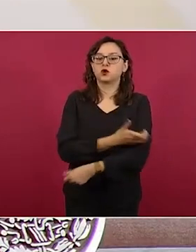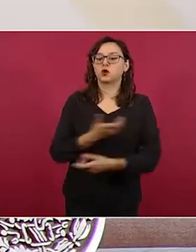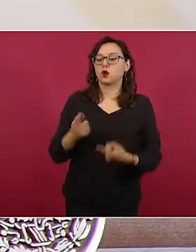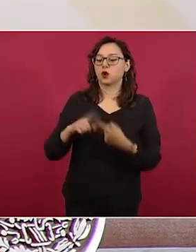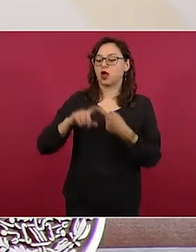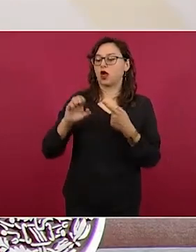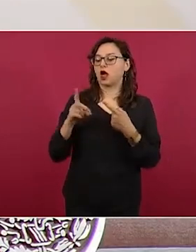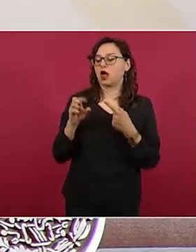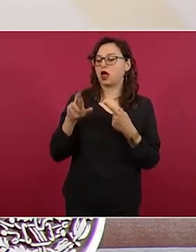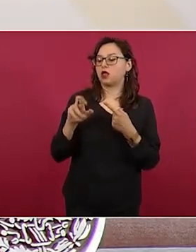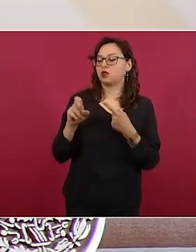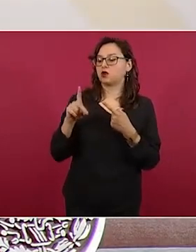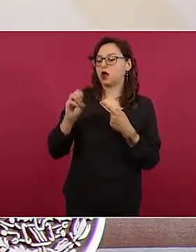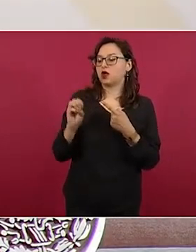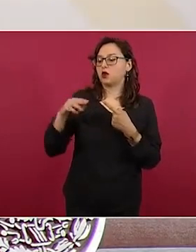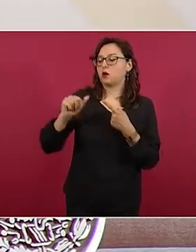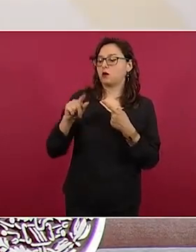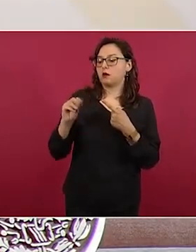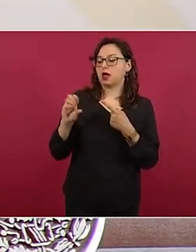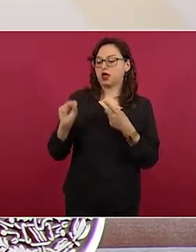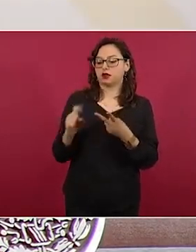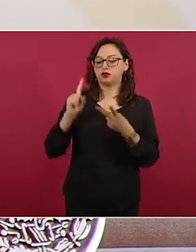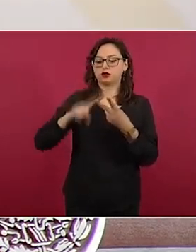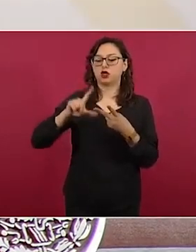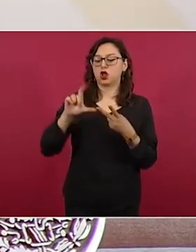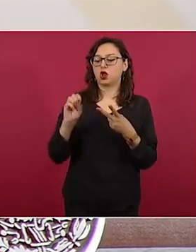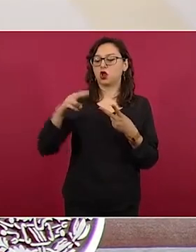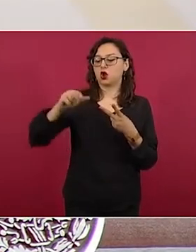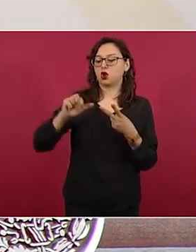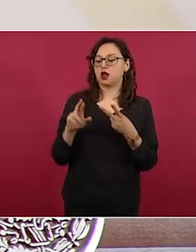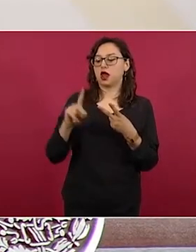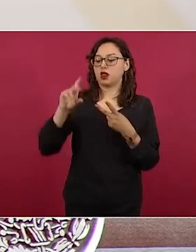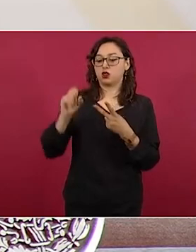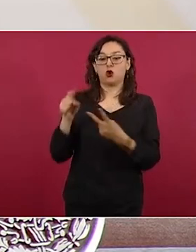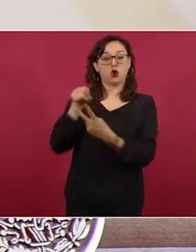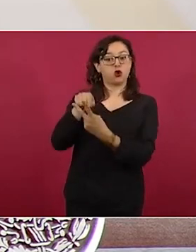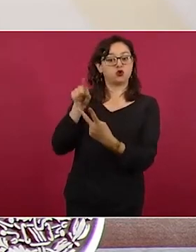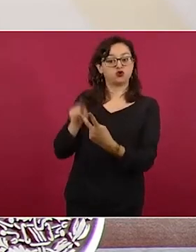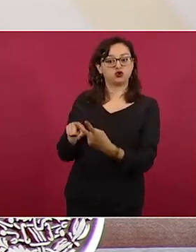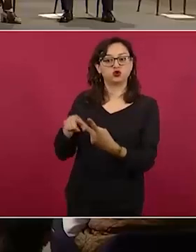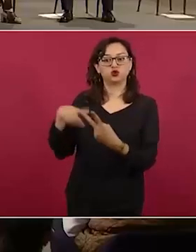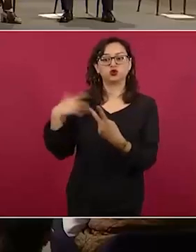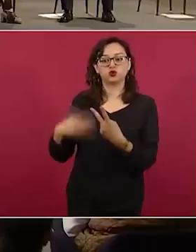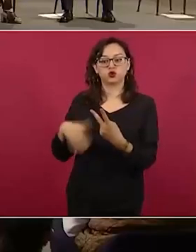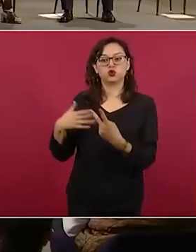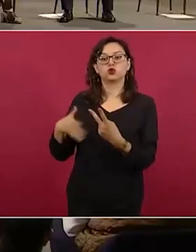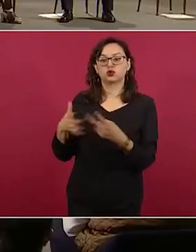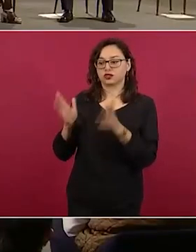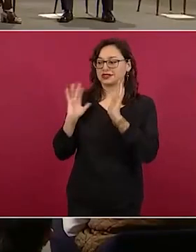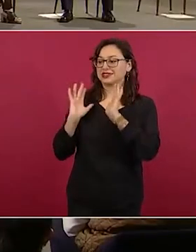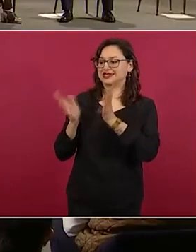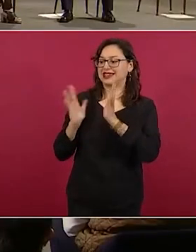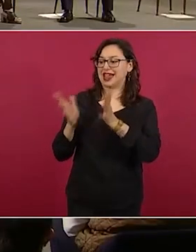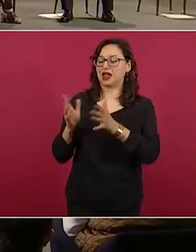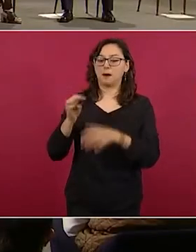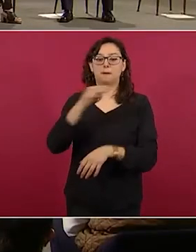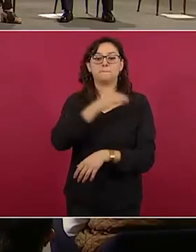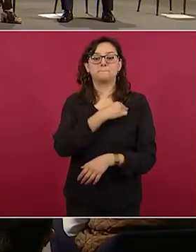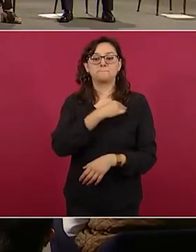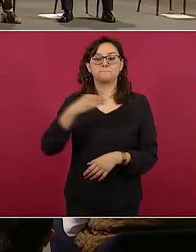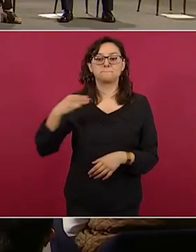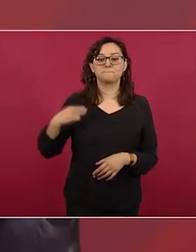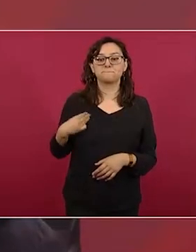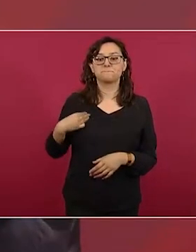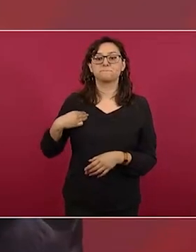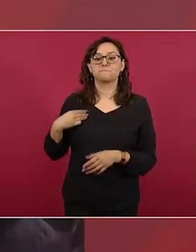Eduardo Matos Moctezuma y Leonardo López Luján, presidente, que acaban de ser admitidos como miembros